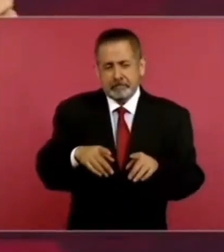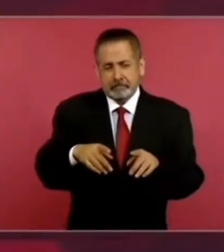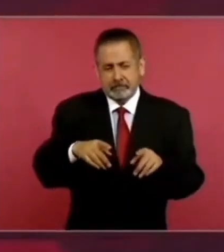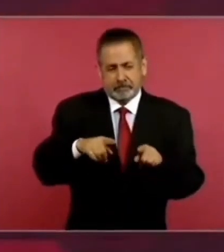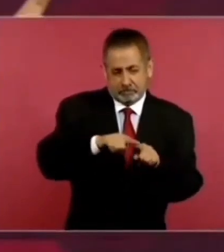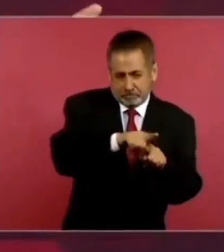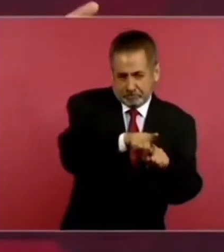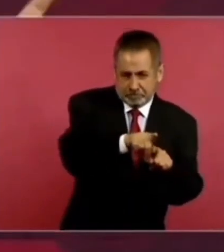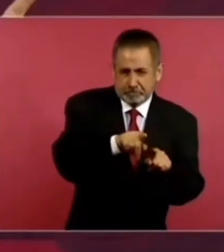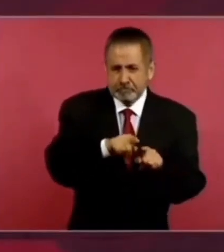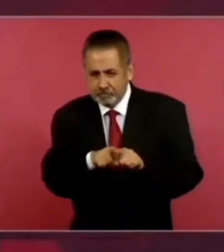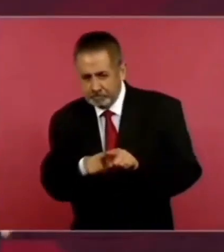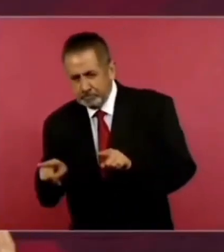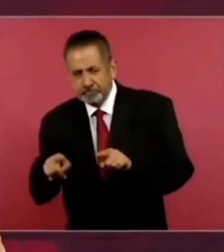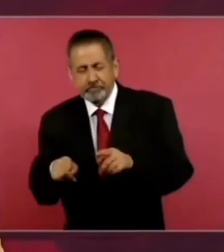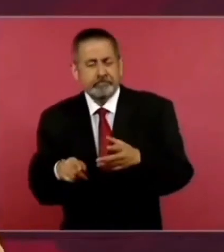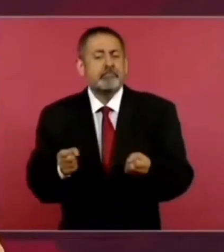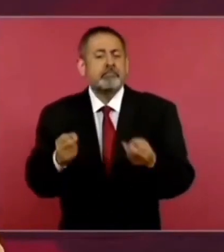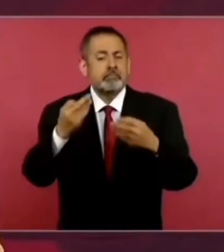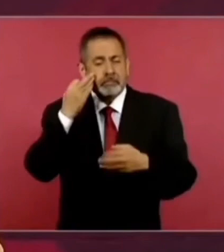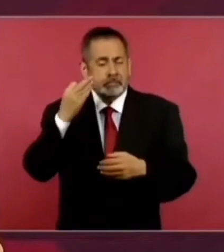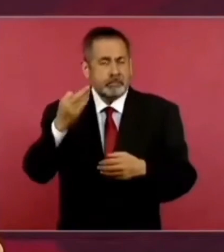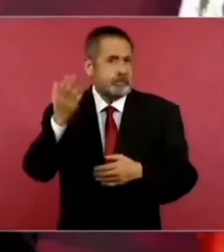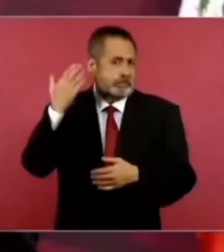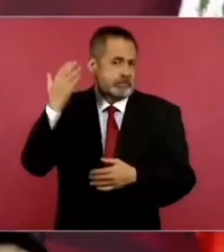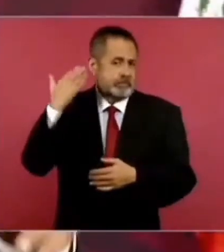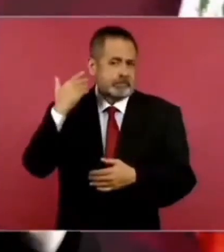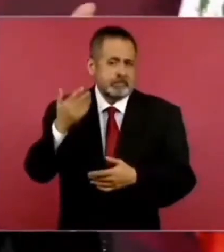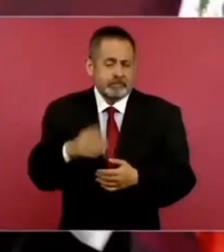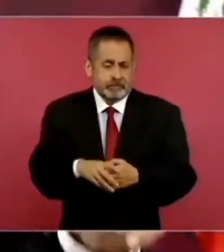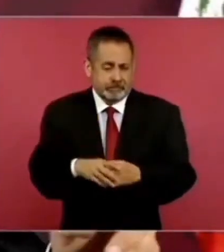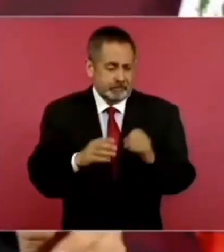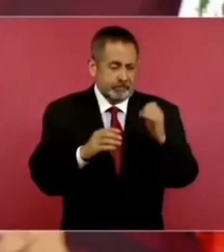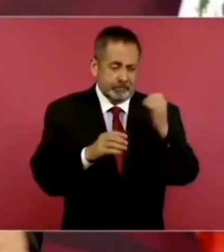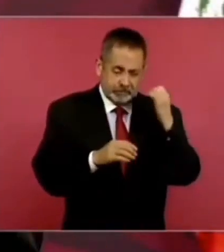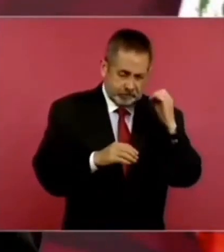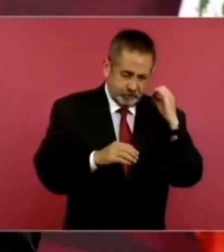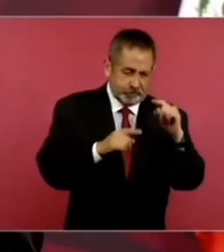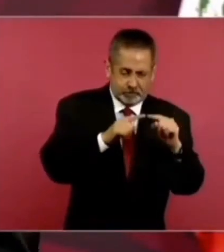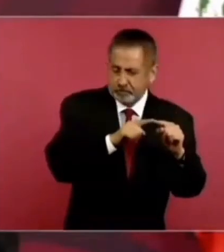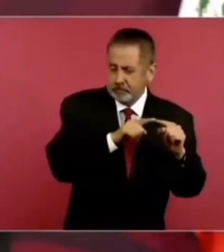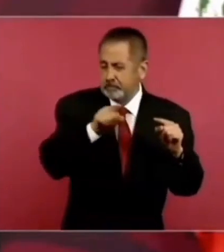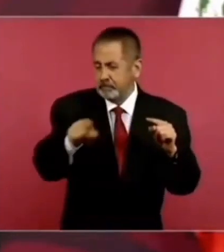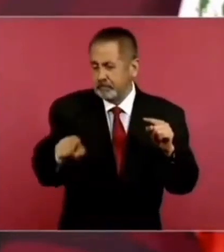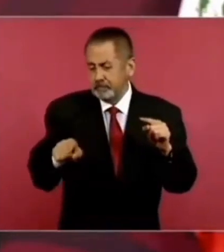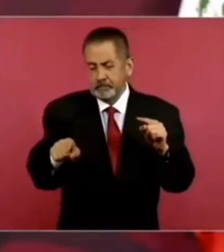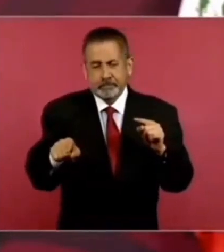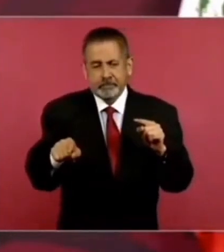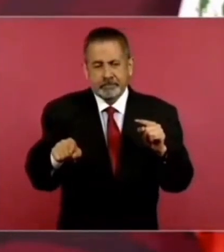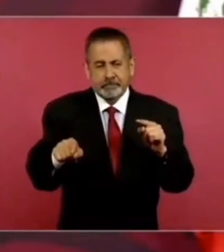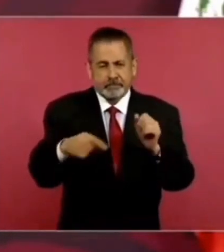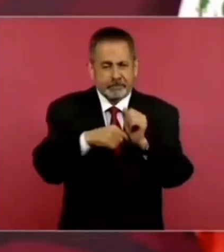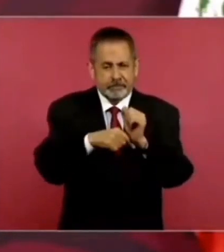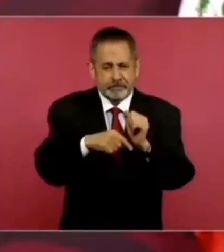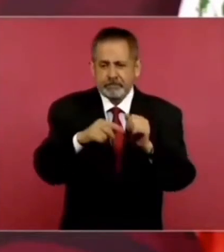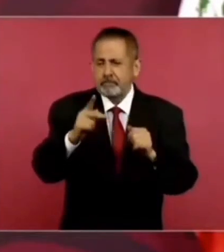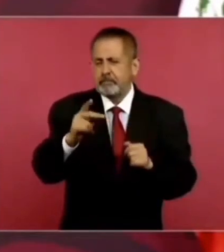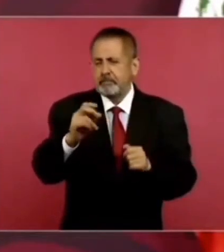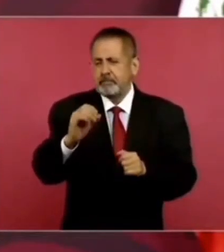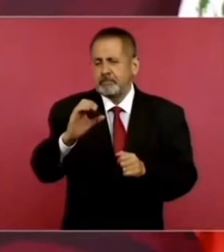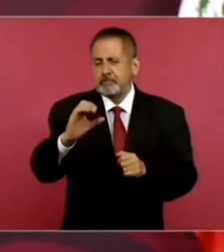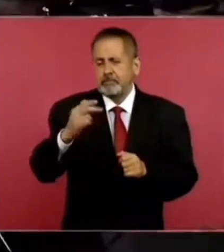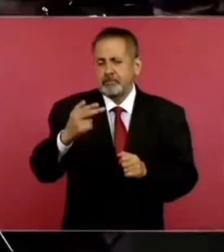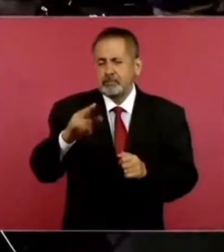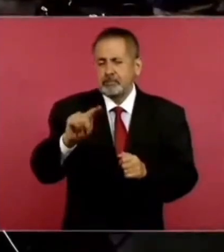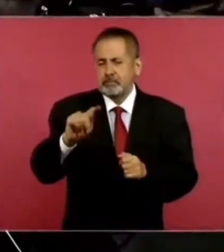carreteras para llegar a la costa, de Oaxaca a Pochutla